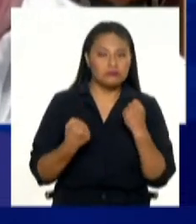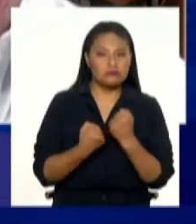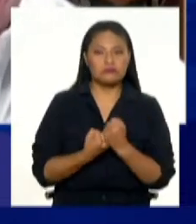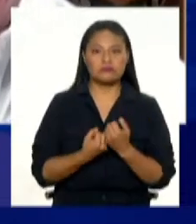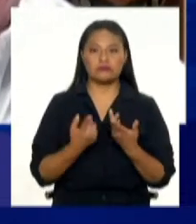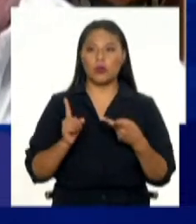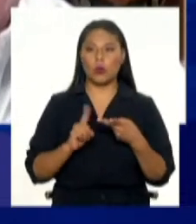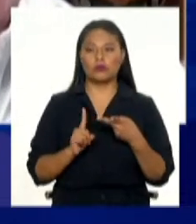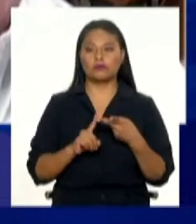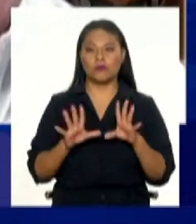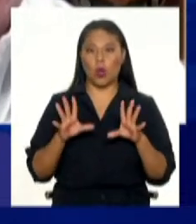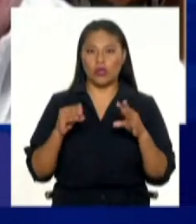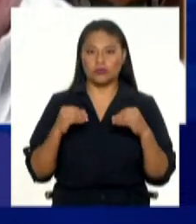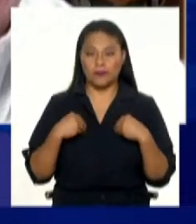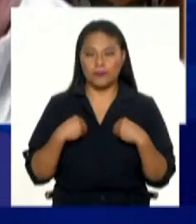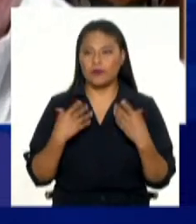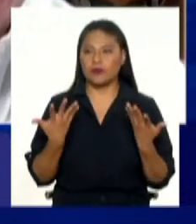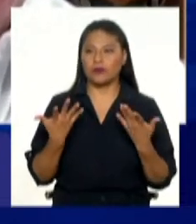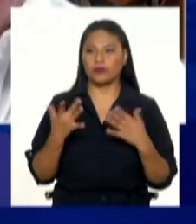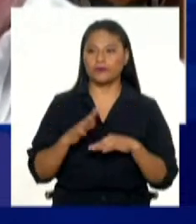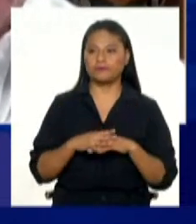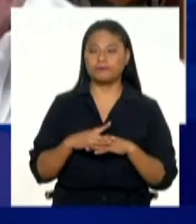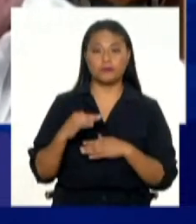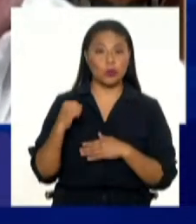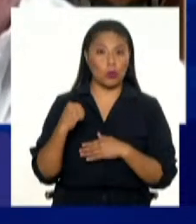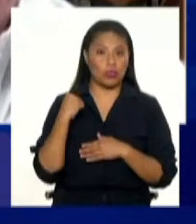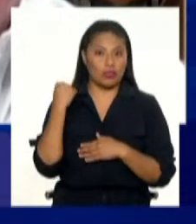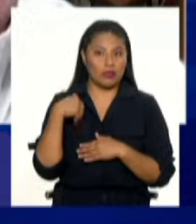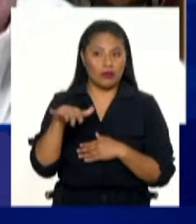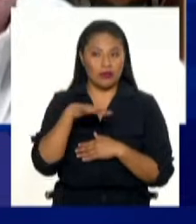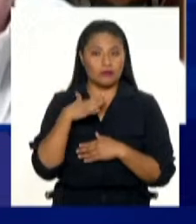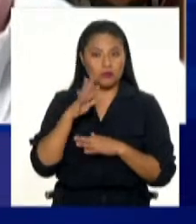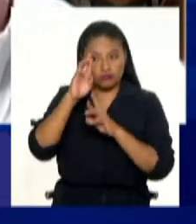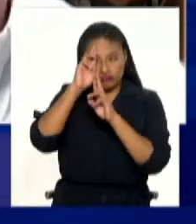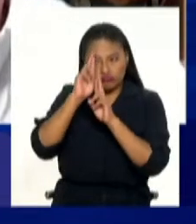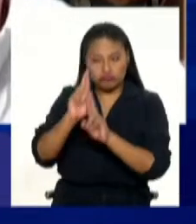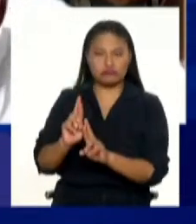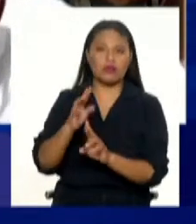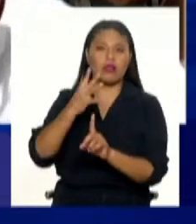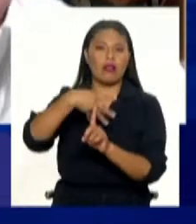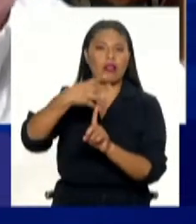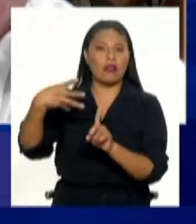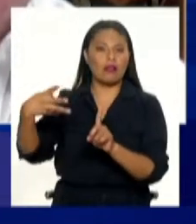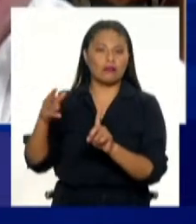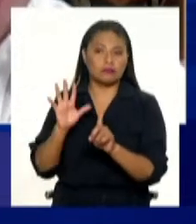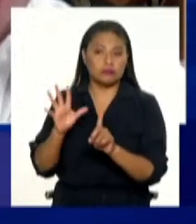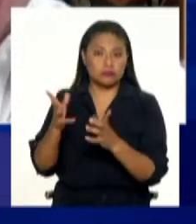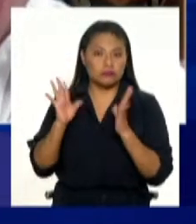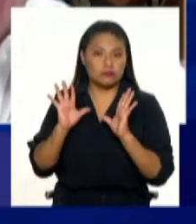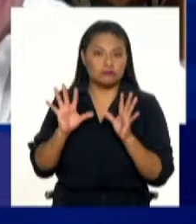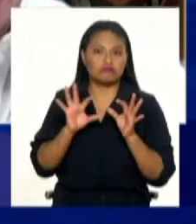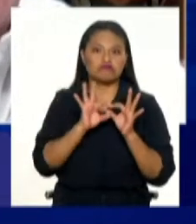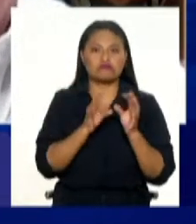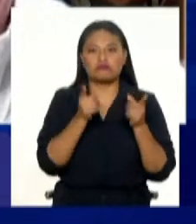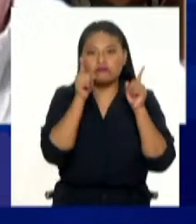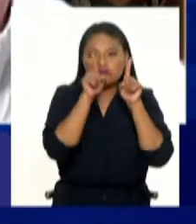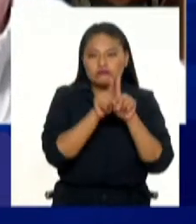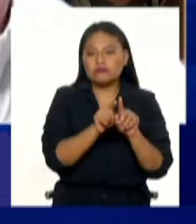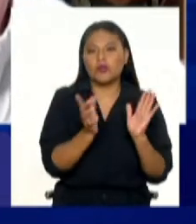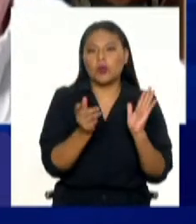acepta el derecho de estas personas a tener una unión,